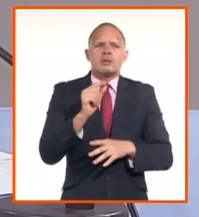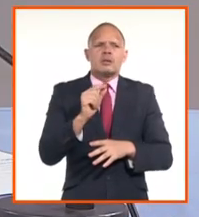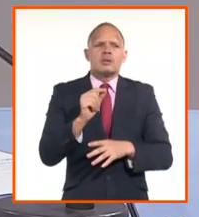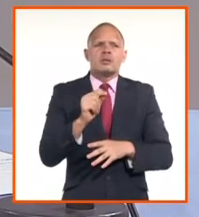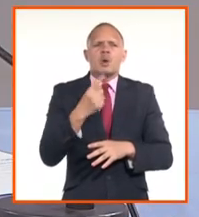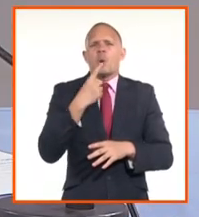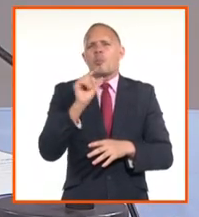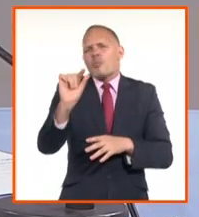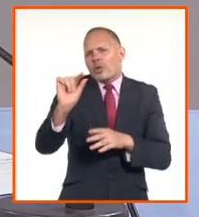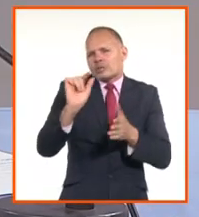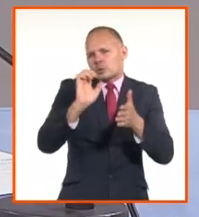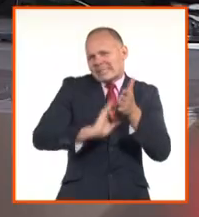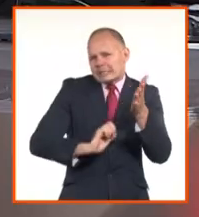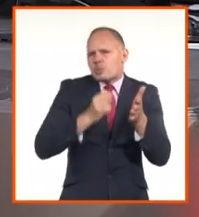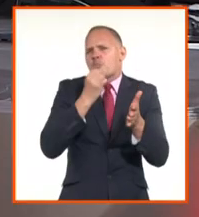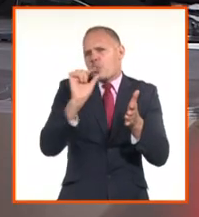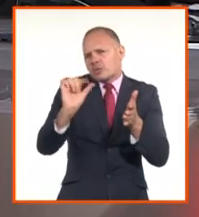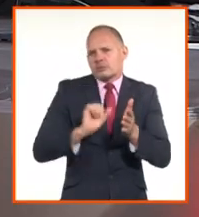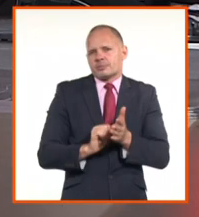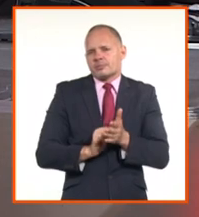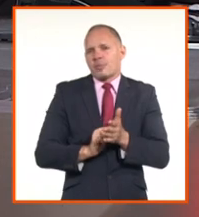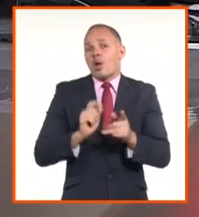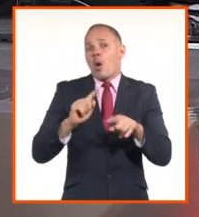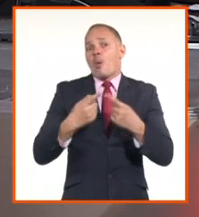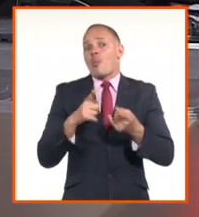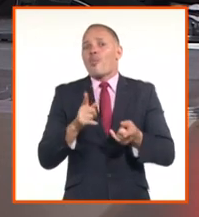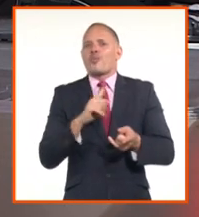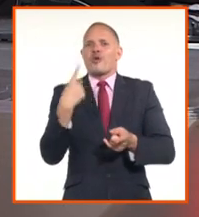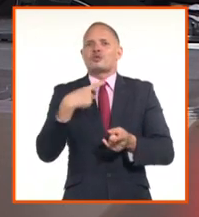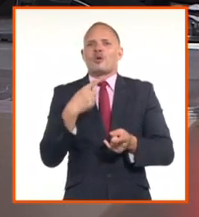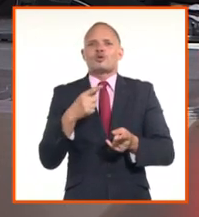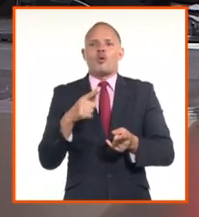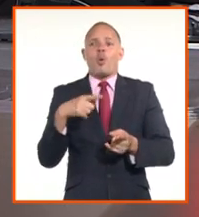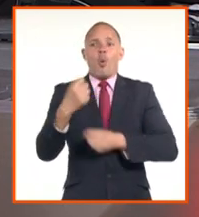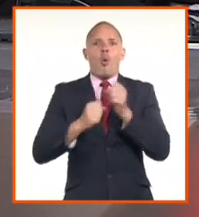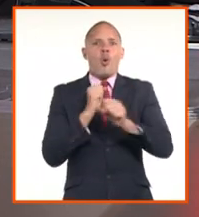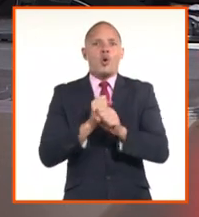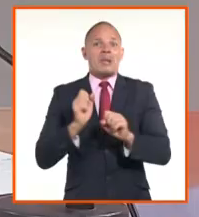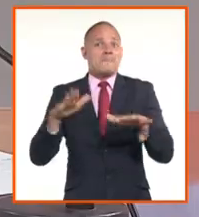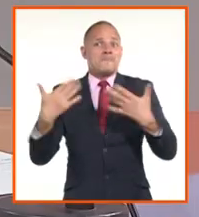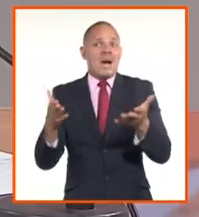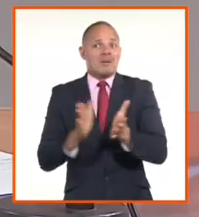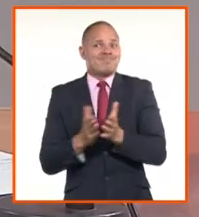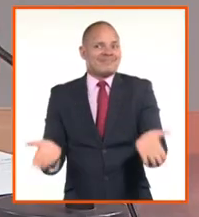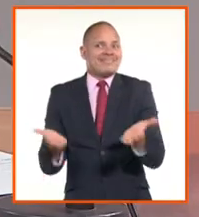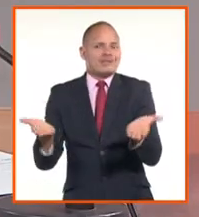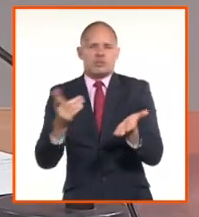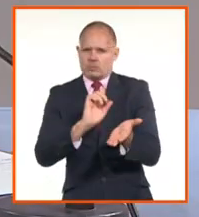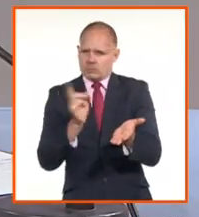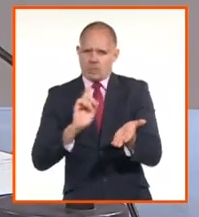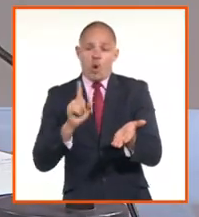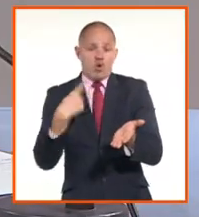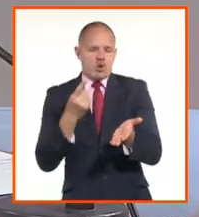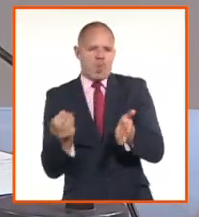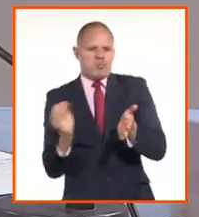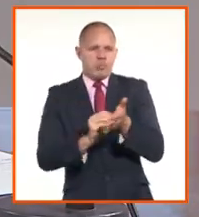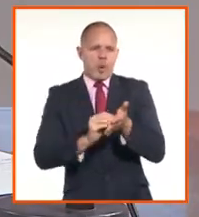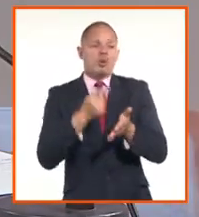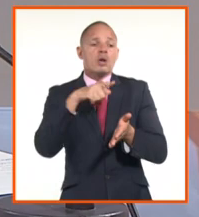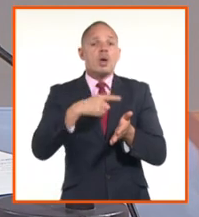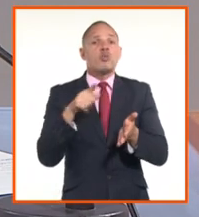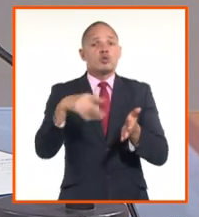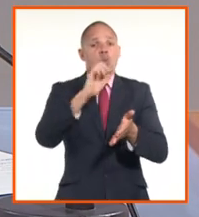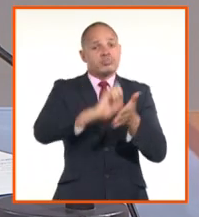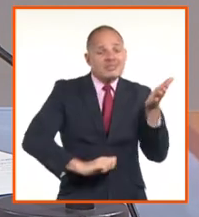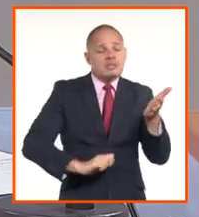ese punto de vista... Porque no se estimula. Porque no se estimula y va a ser un 7.50. Entonces, así es como Randy,